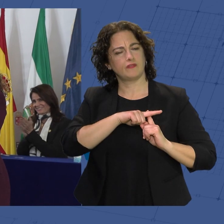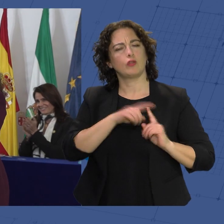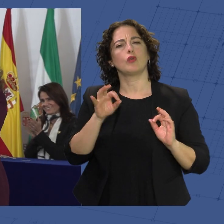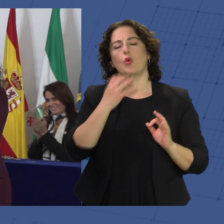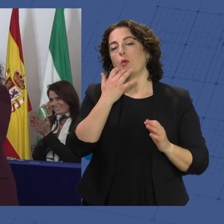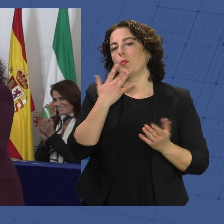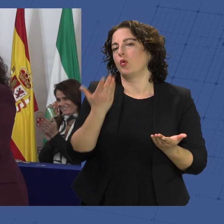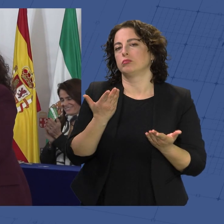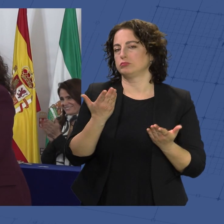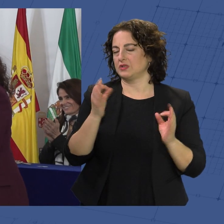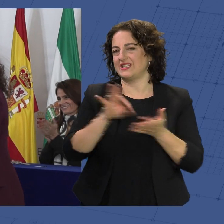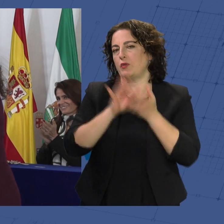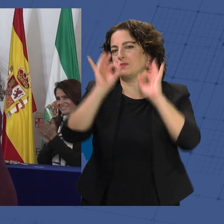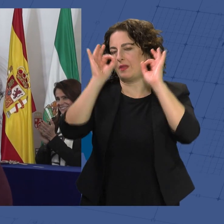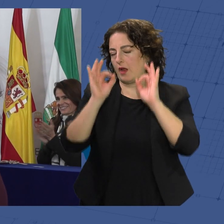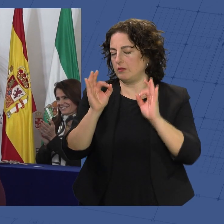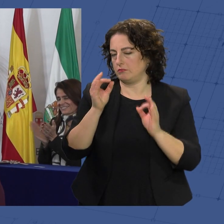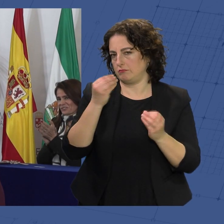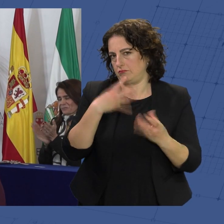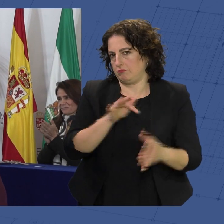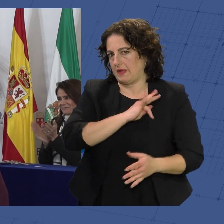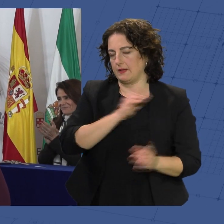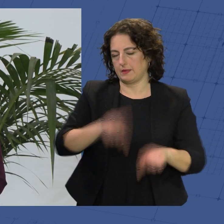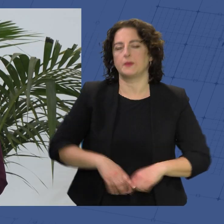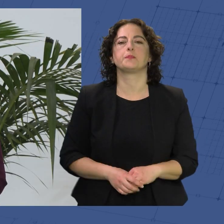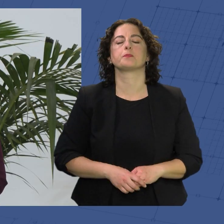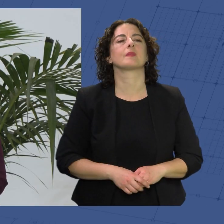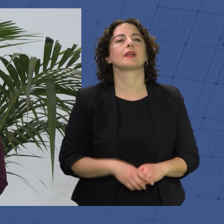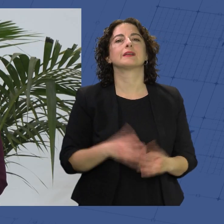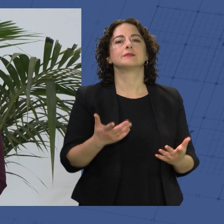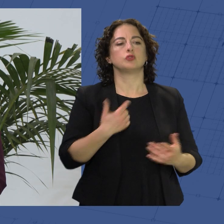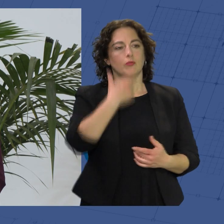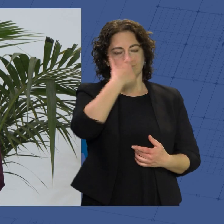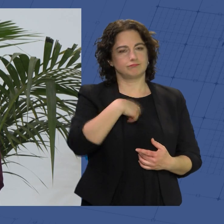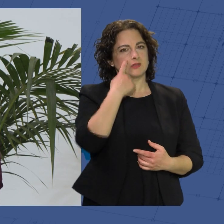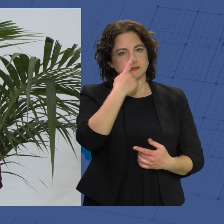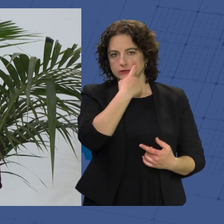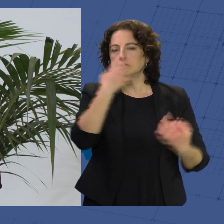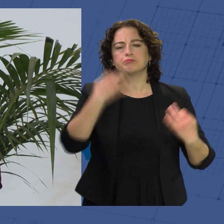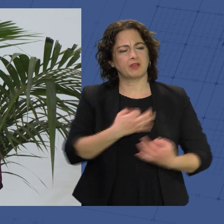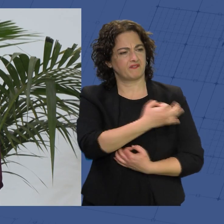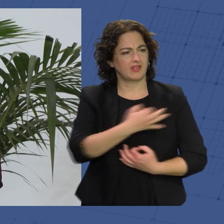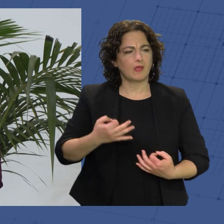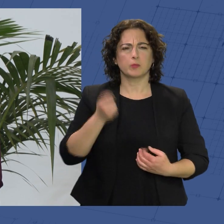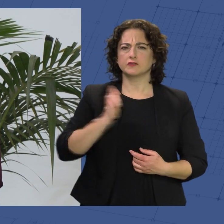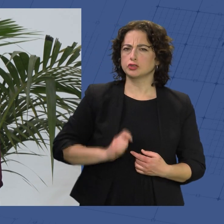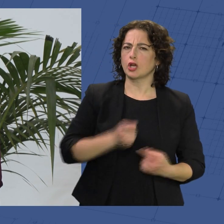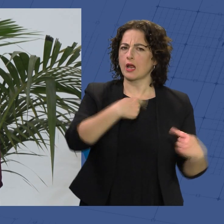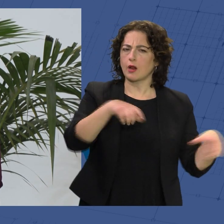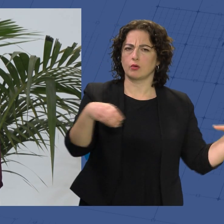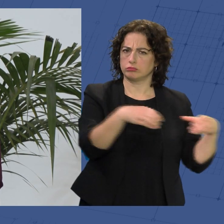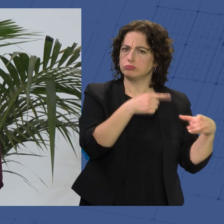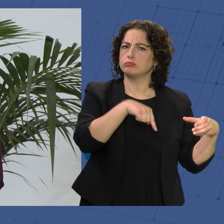prestación ejemplar de servicios. He podido comprobar en primera persona la eficacia y la profesionalidad de un cuerpo